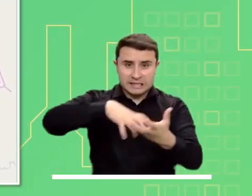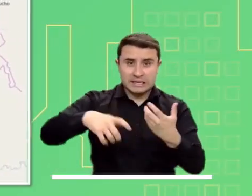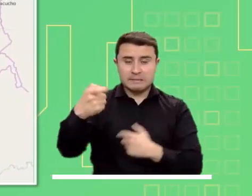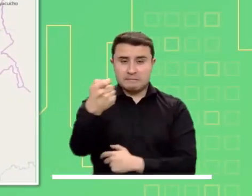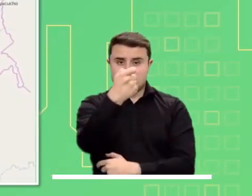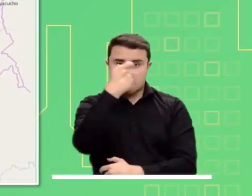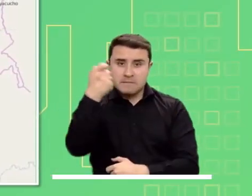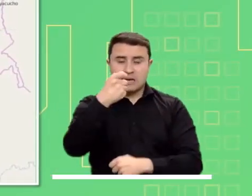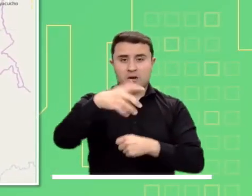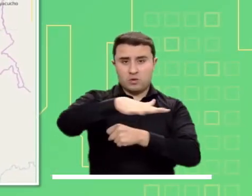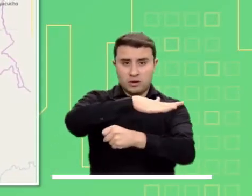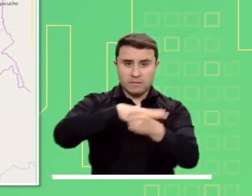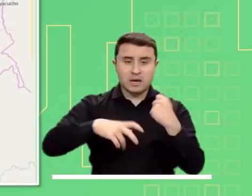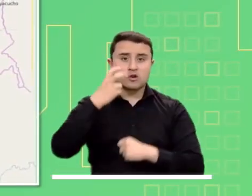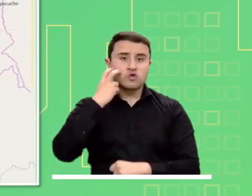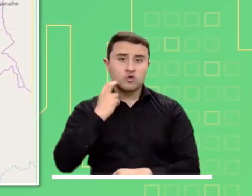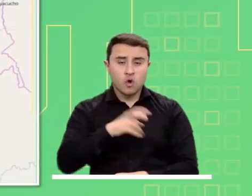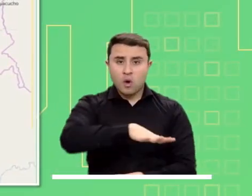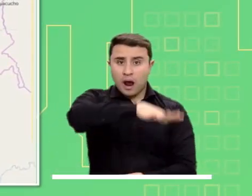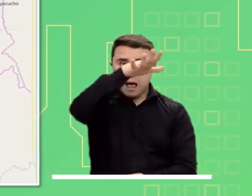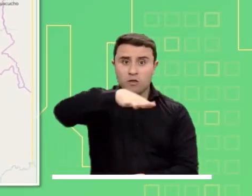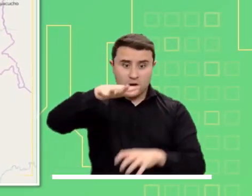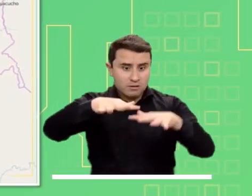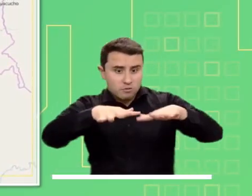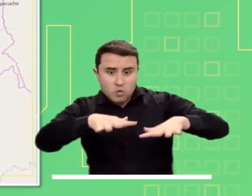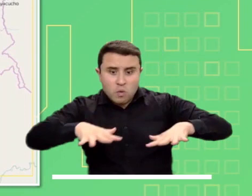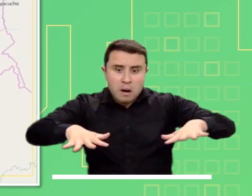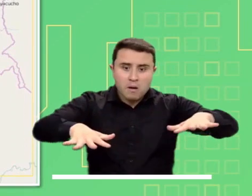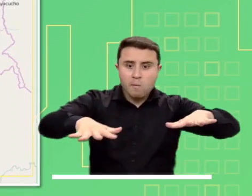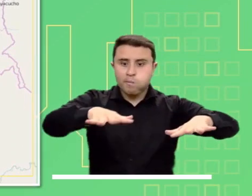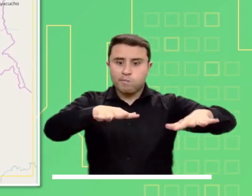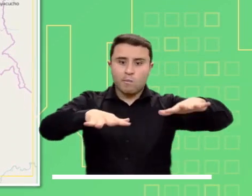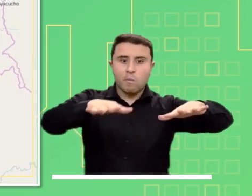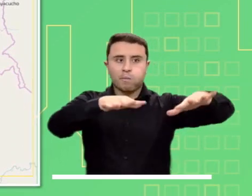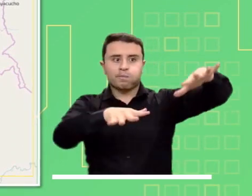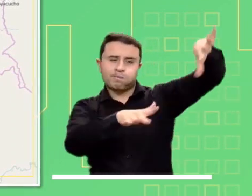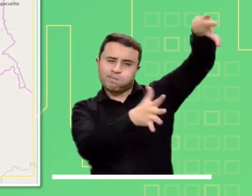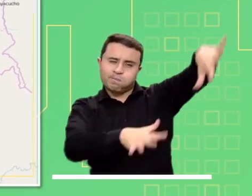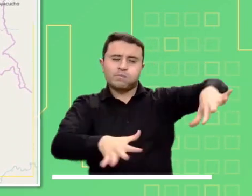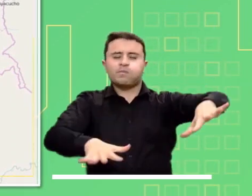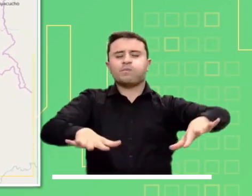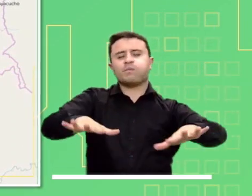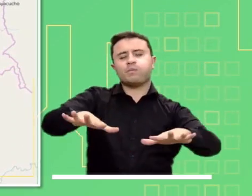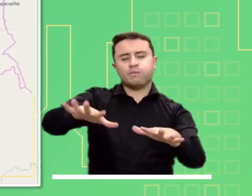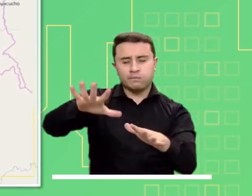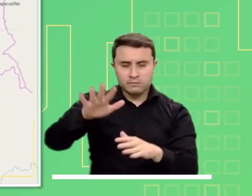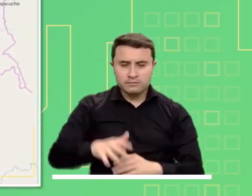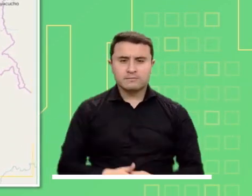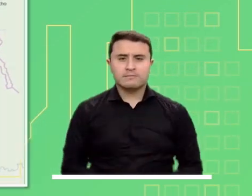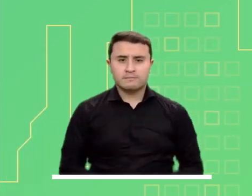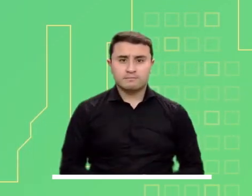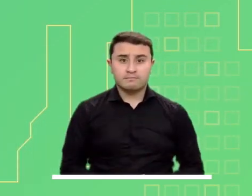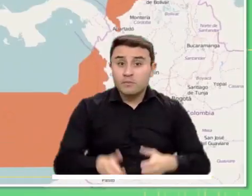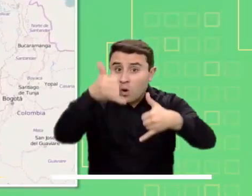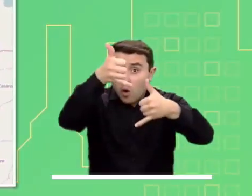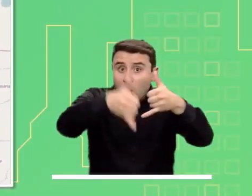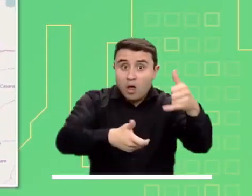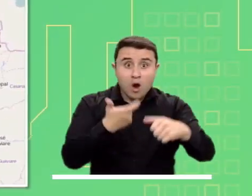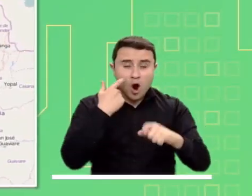Máxima alerta en Santander, Meta, Cundinamarca, Chocó y Antioquia por probabilidad de deslizamientos de tierra en zonas inestables.